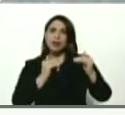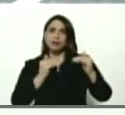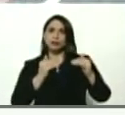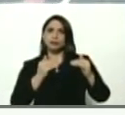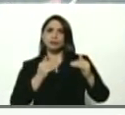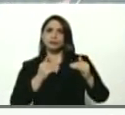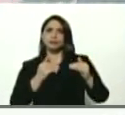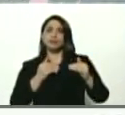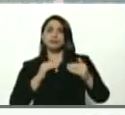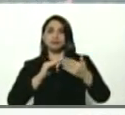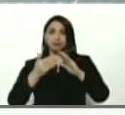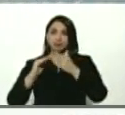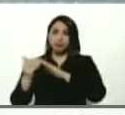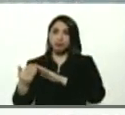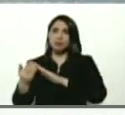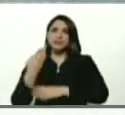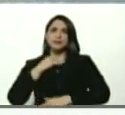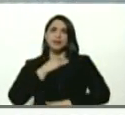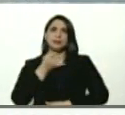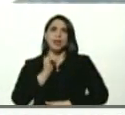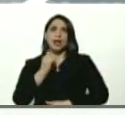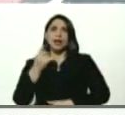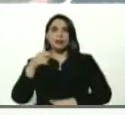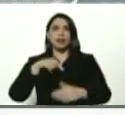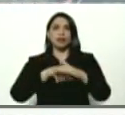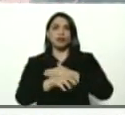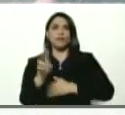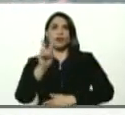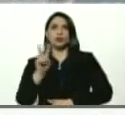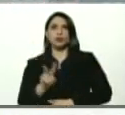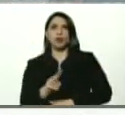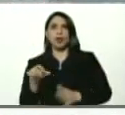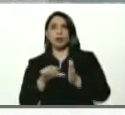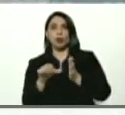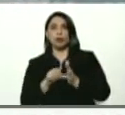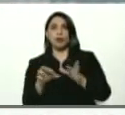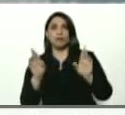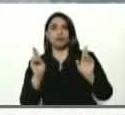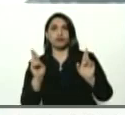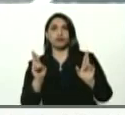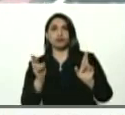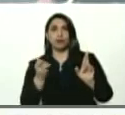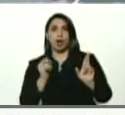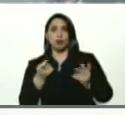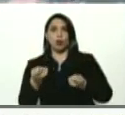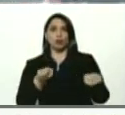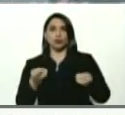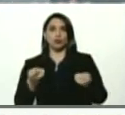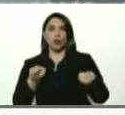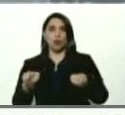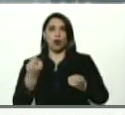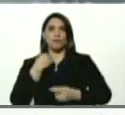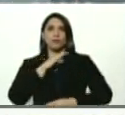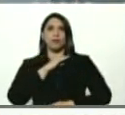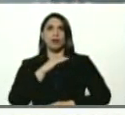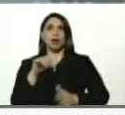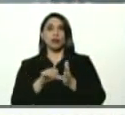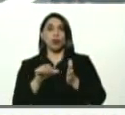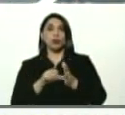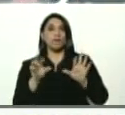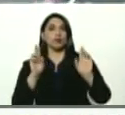comunitarios que se presentan en Venezuela, donde afortunadamente hay control de este virus, donde